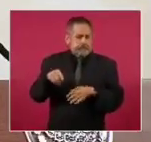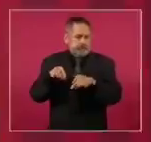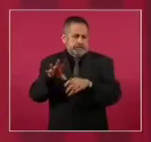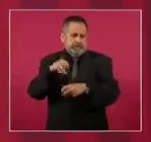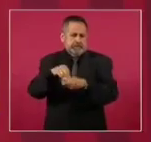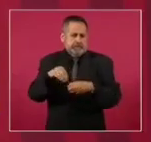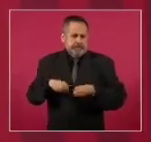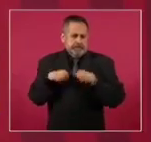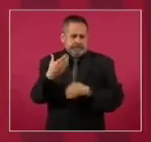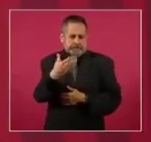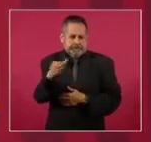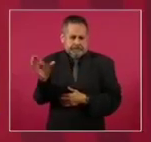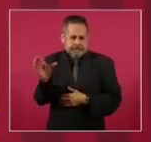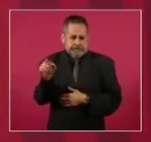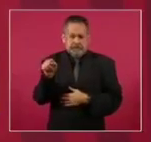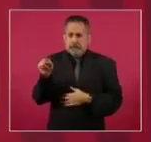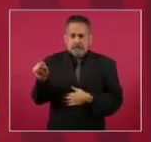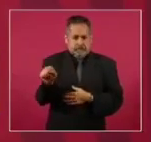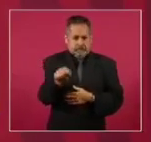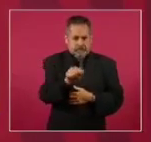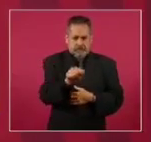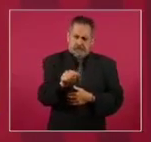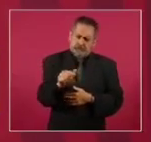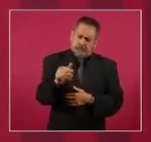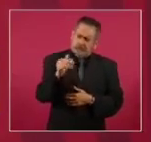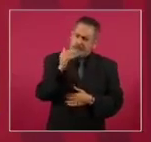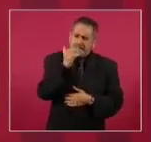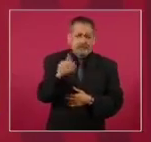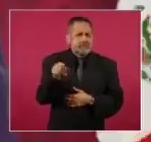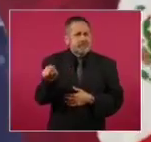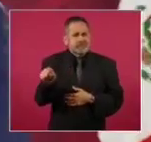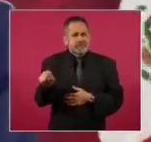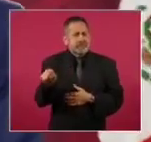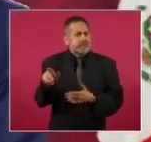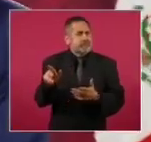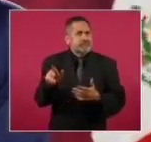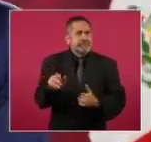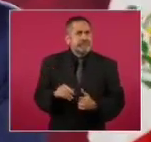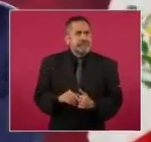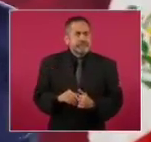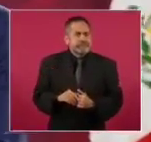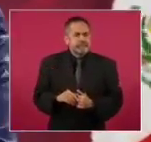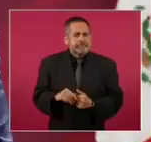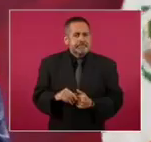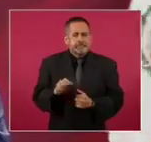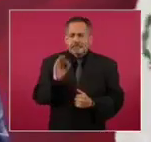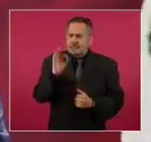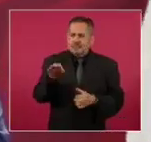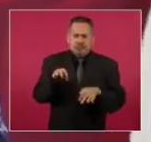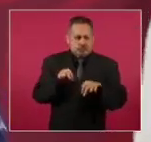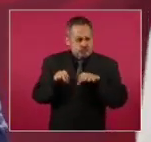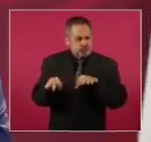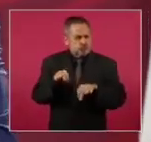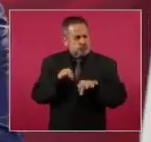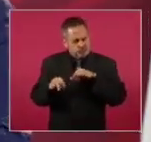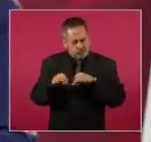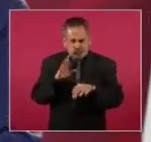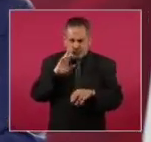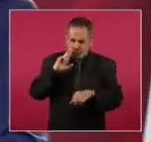son de lo más laborioso